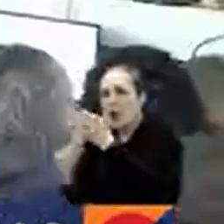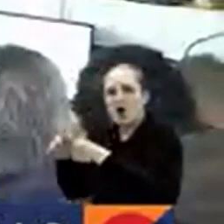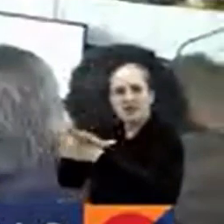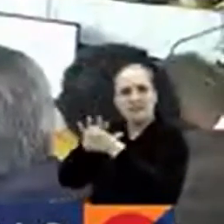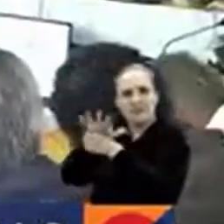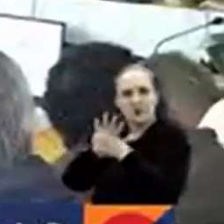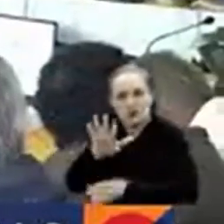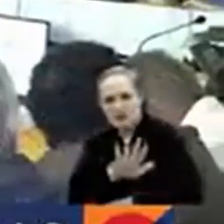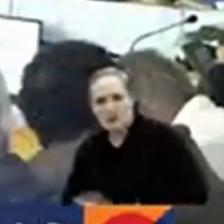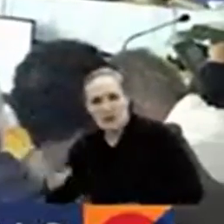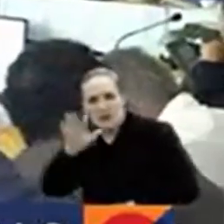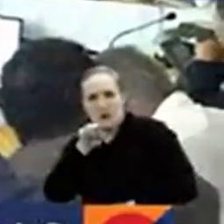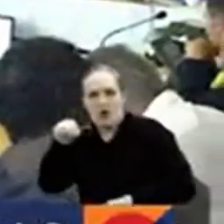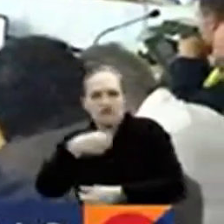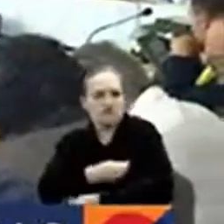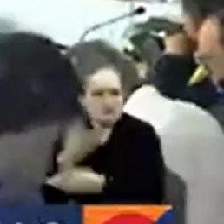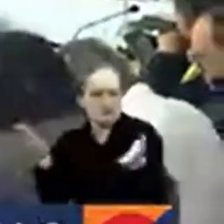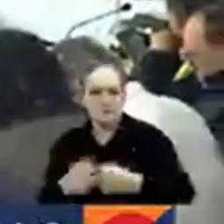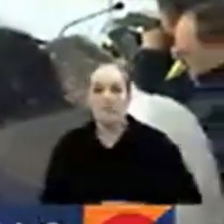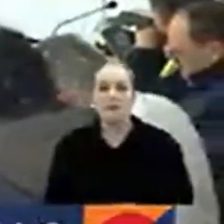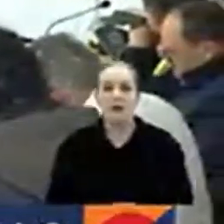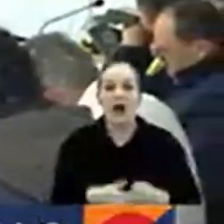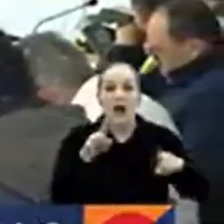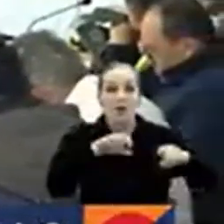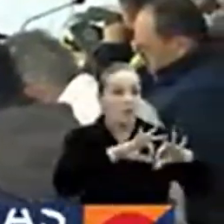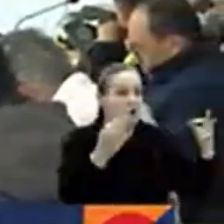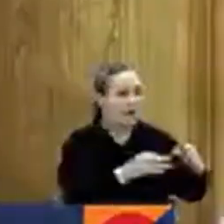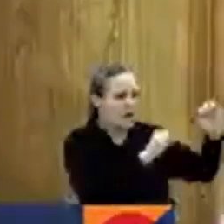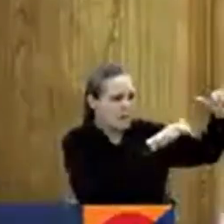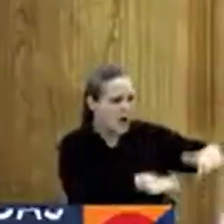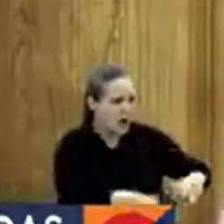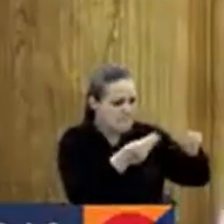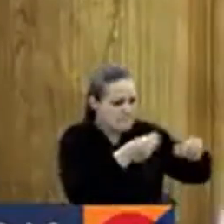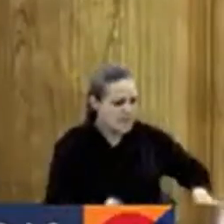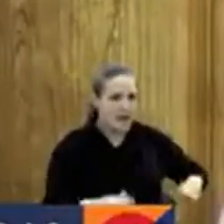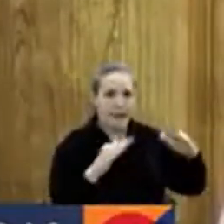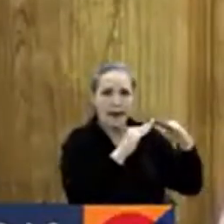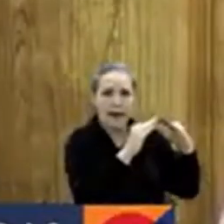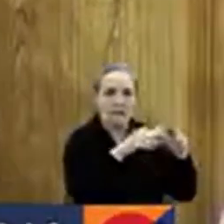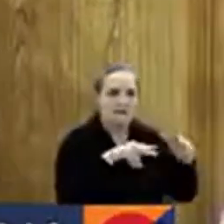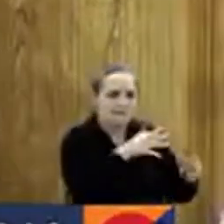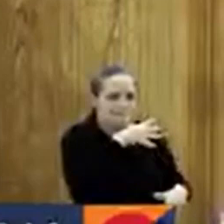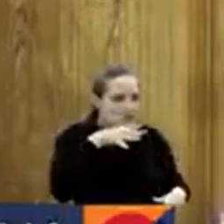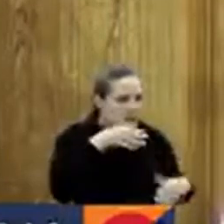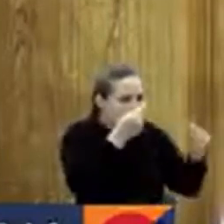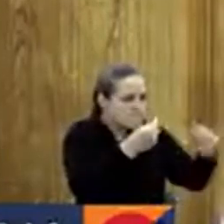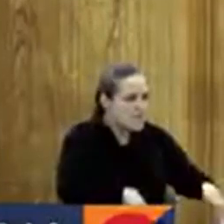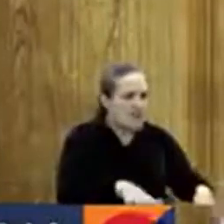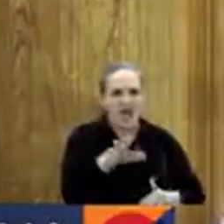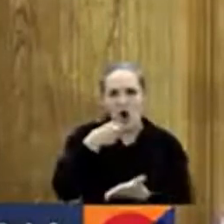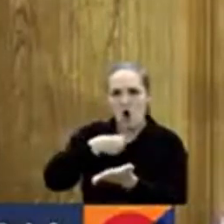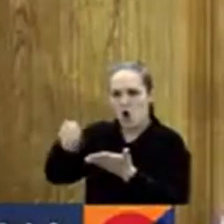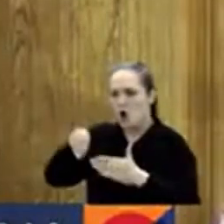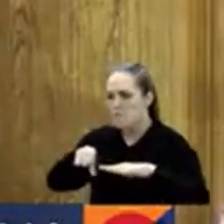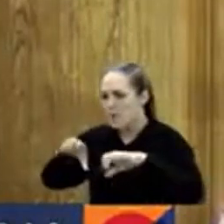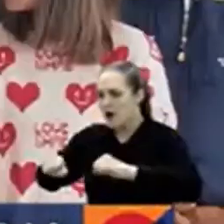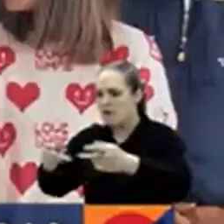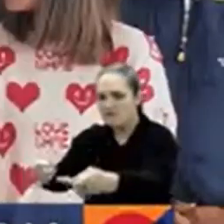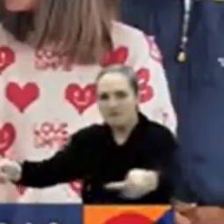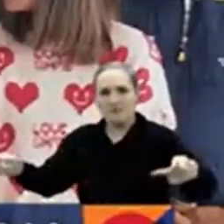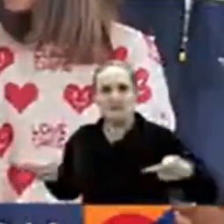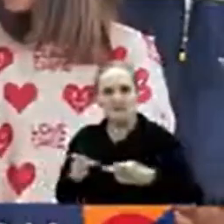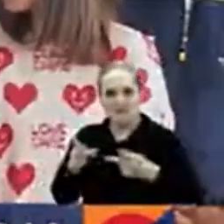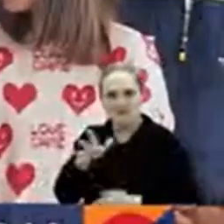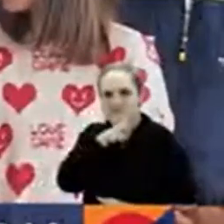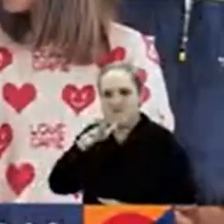Para las familias que perdieron sus terrenos en la emergencia, el presidente anunció la compra de predios. Queremos que cada